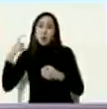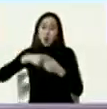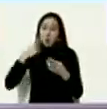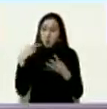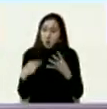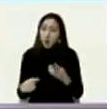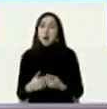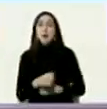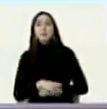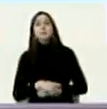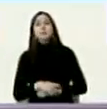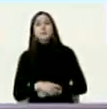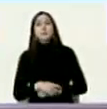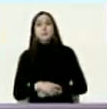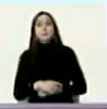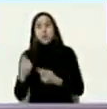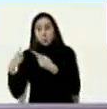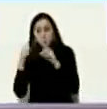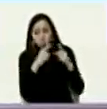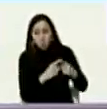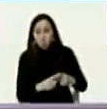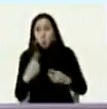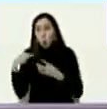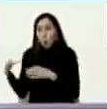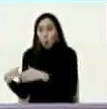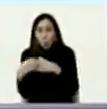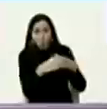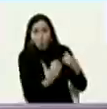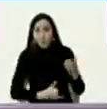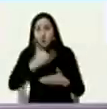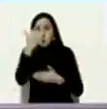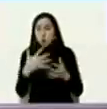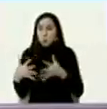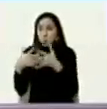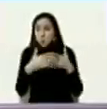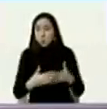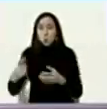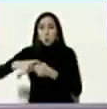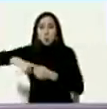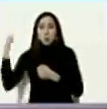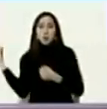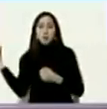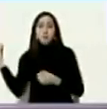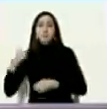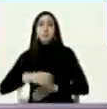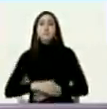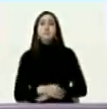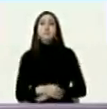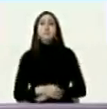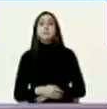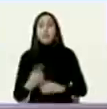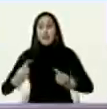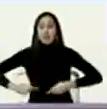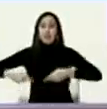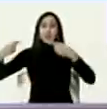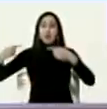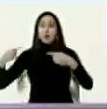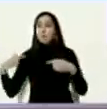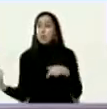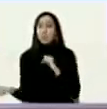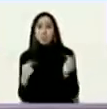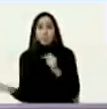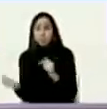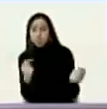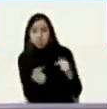diversidad versus los proyectos oligárquicos imperialistas es una zona de disputa permanente